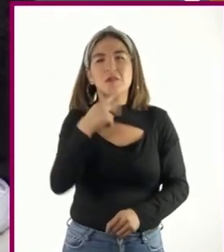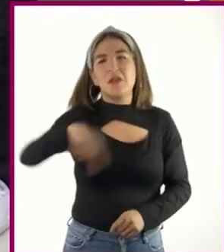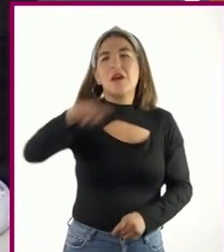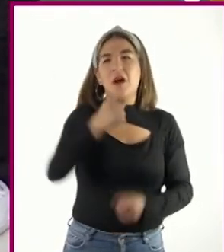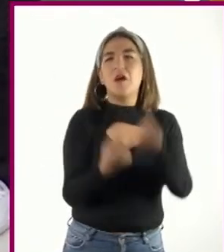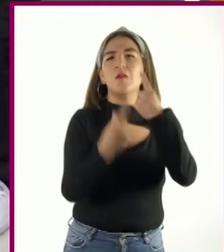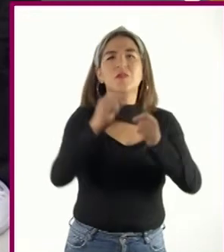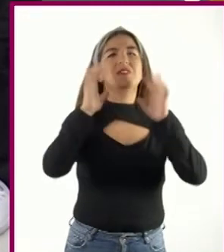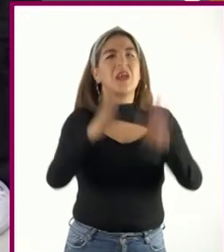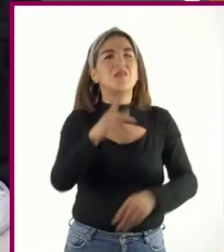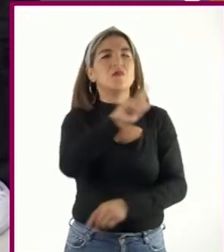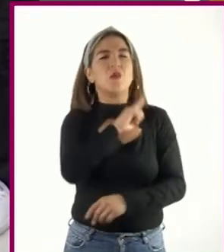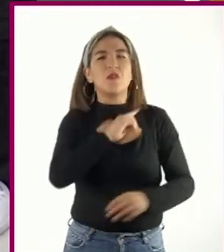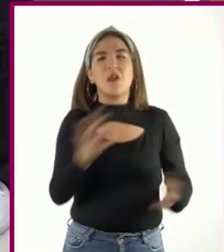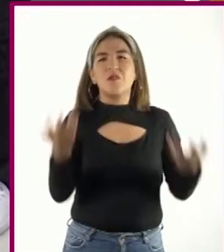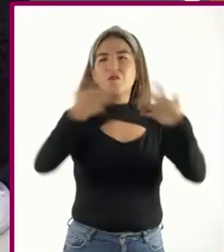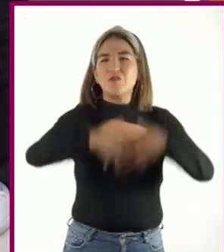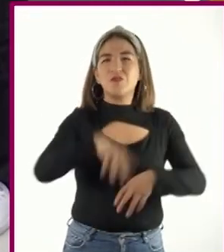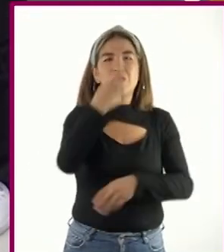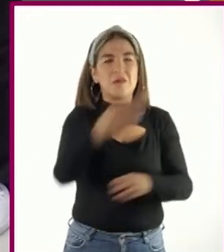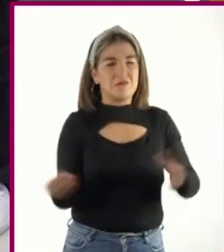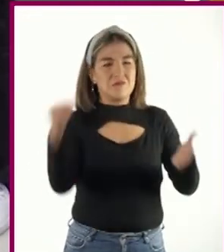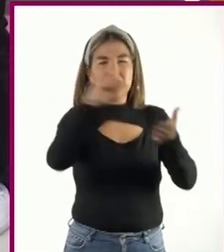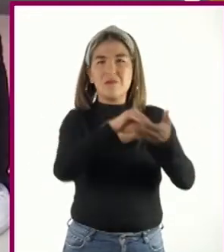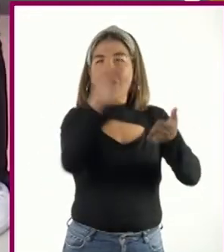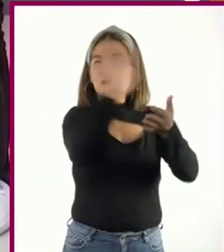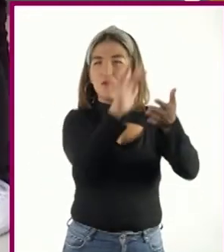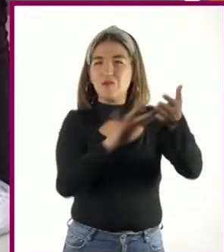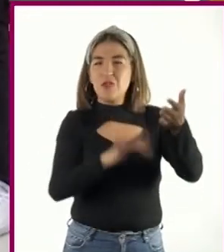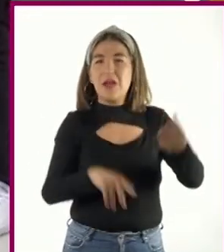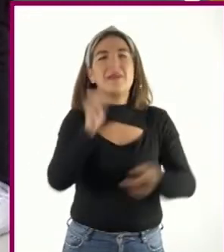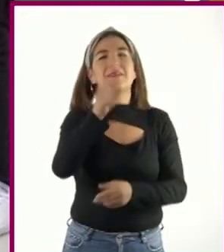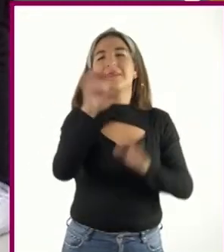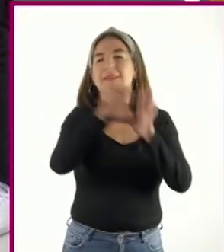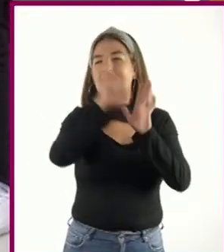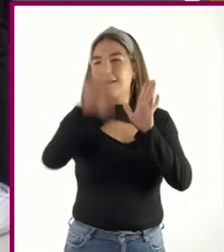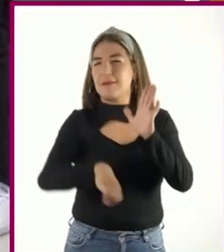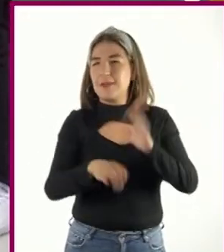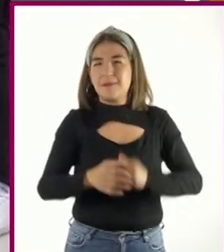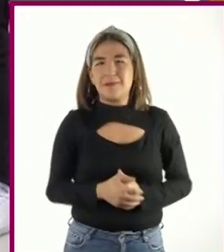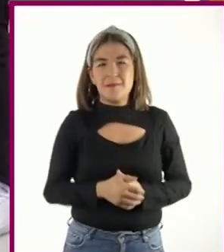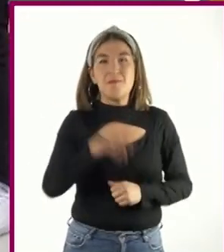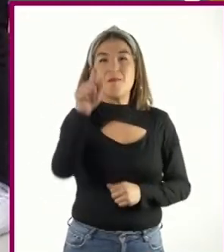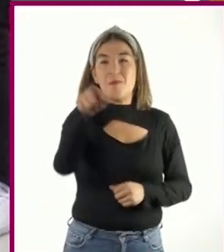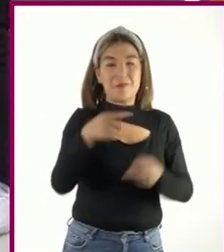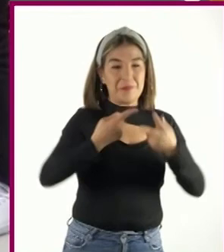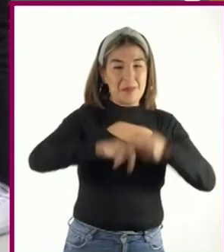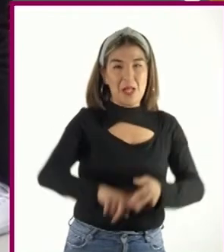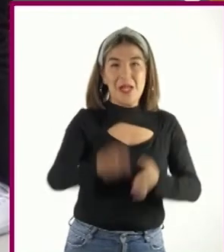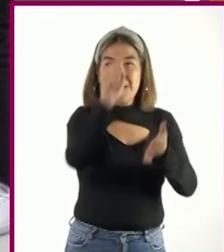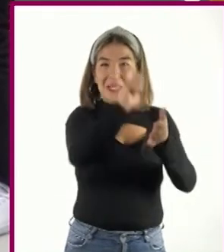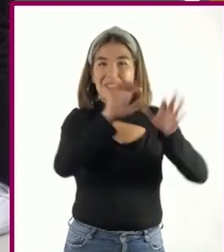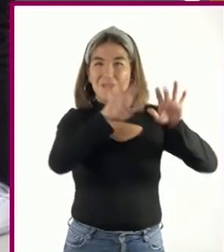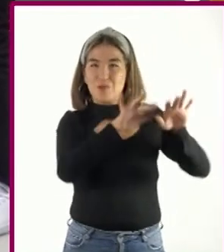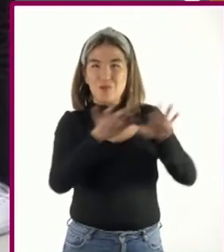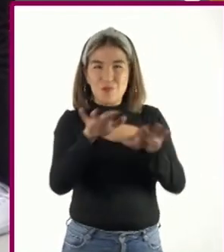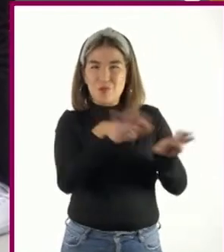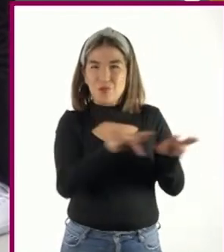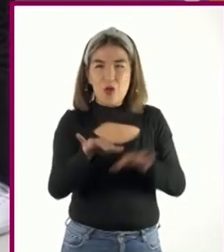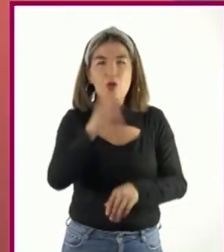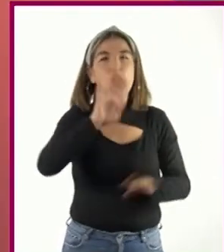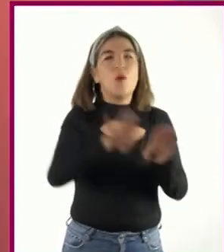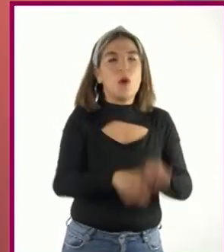tienen una función de autollenado. Quiere decir que si, por ejemplo, empiezas a escribir una fórmula de saludo o